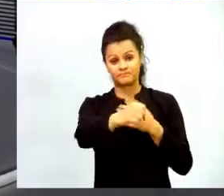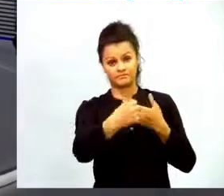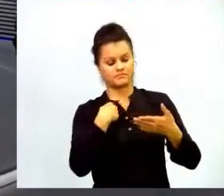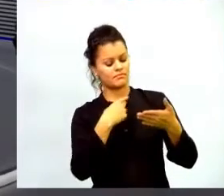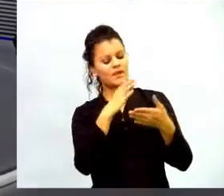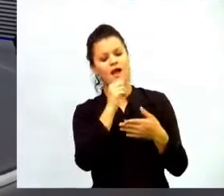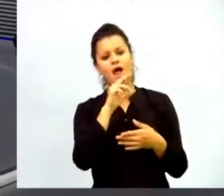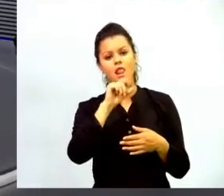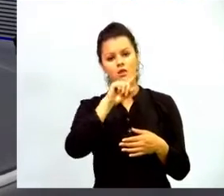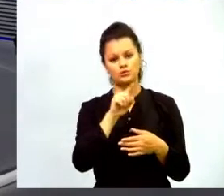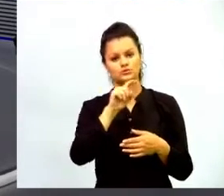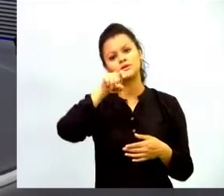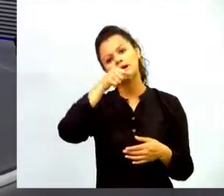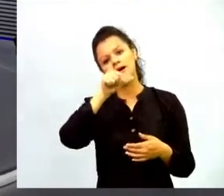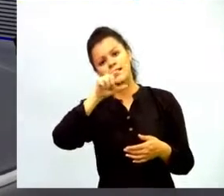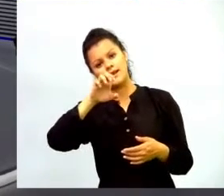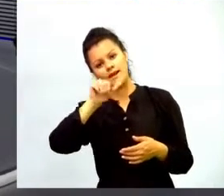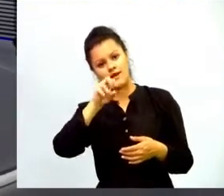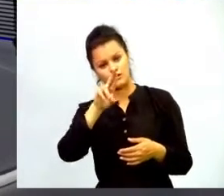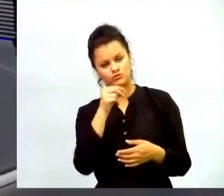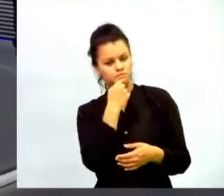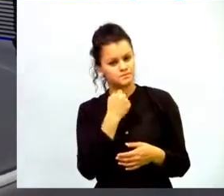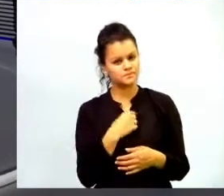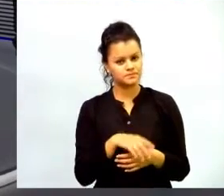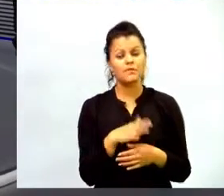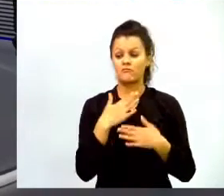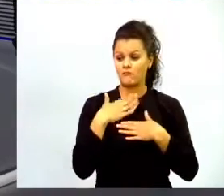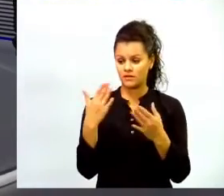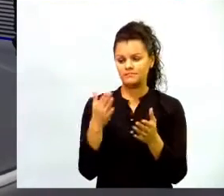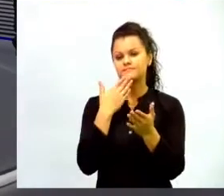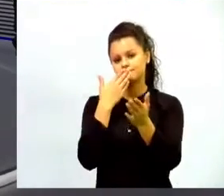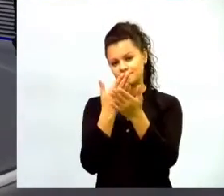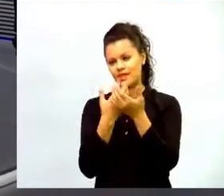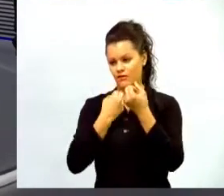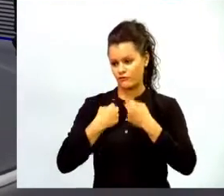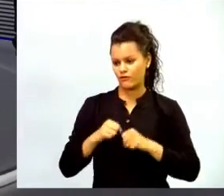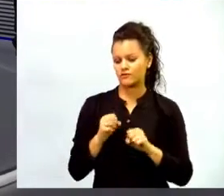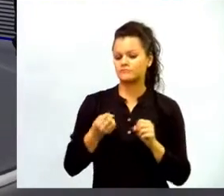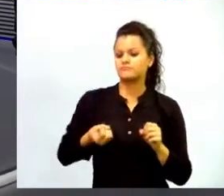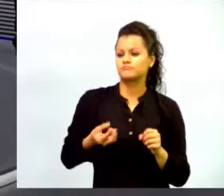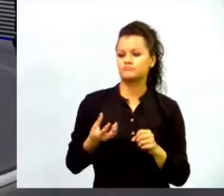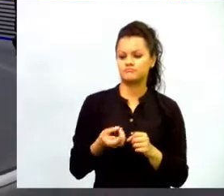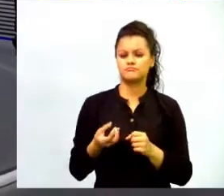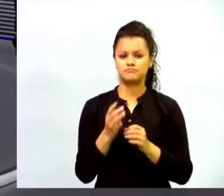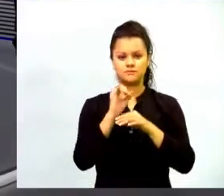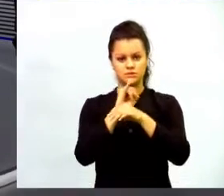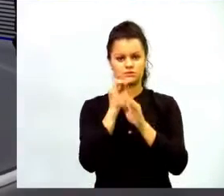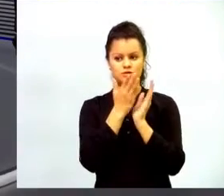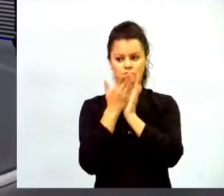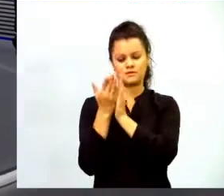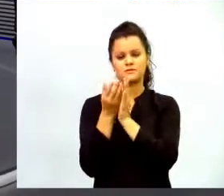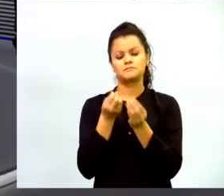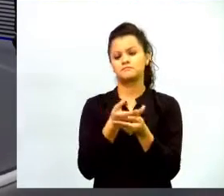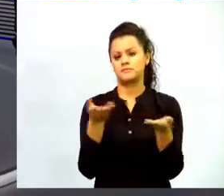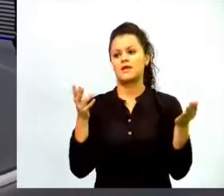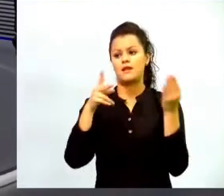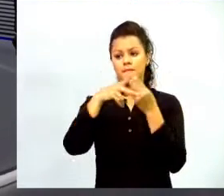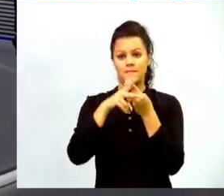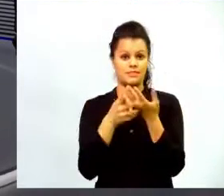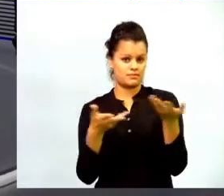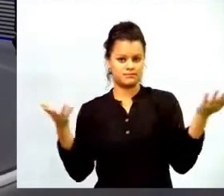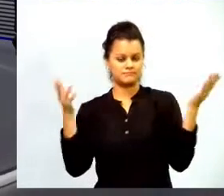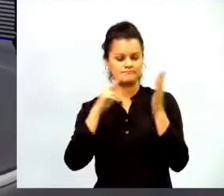los felicito y les agradezco por el esfuerzo que se hace por dotar las instituciones educativas de herramientas tecnológicas